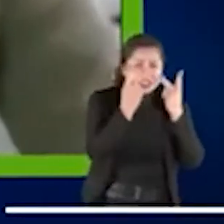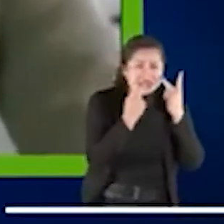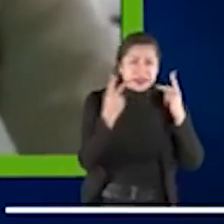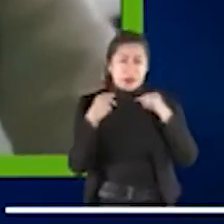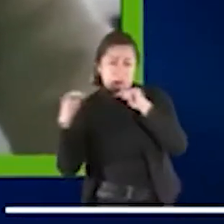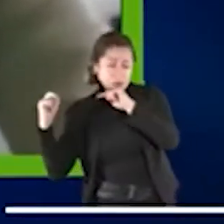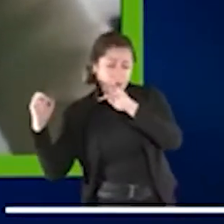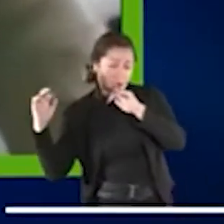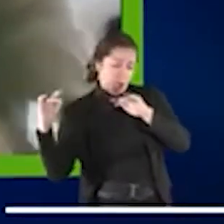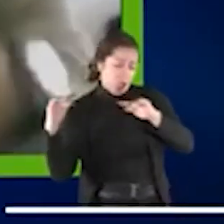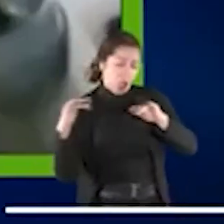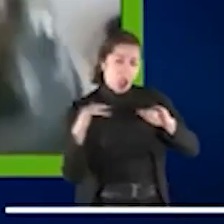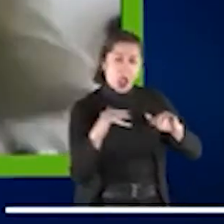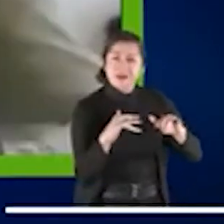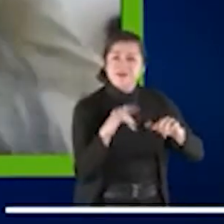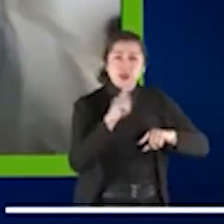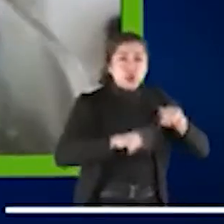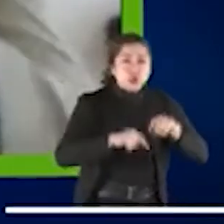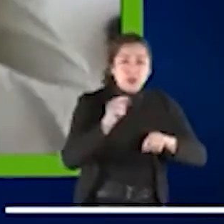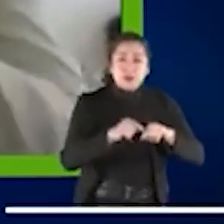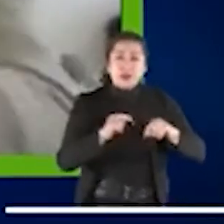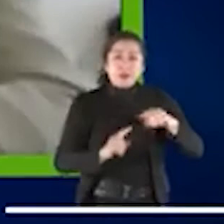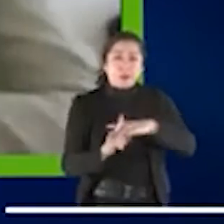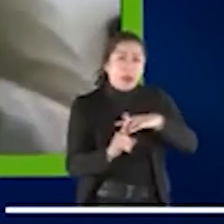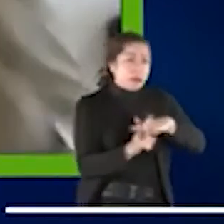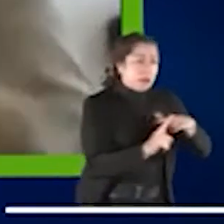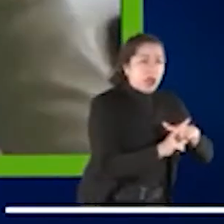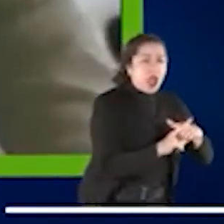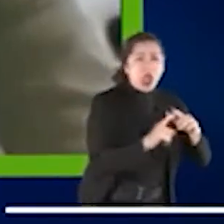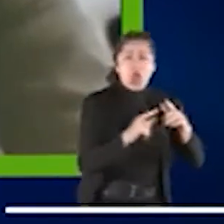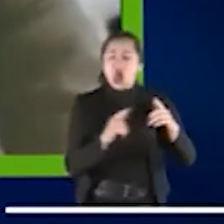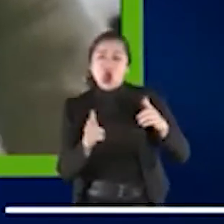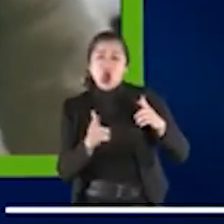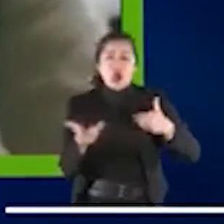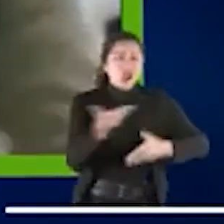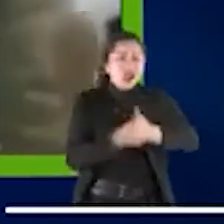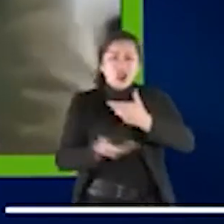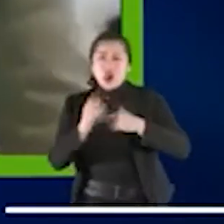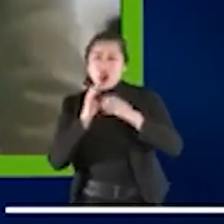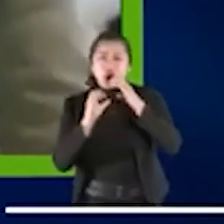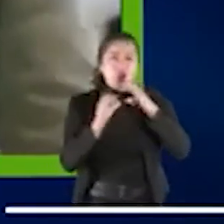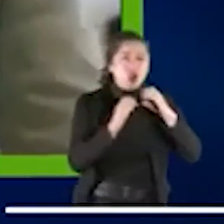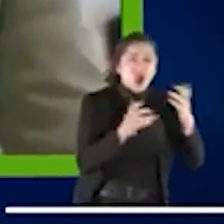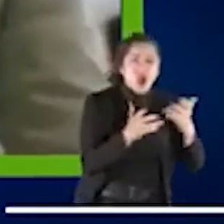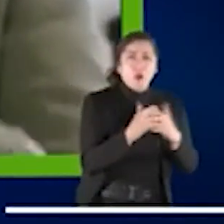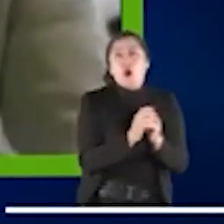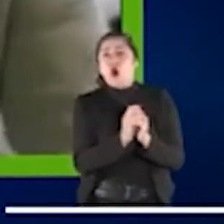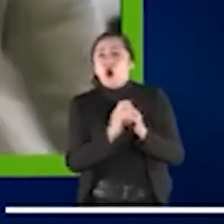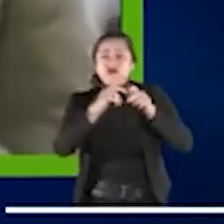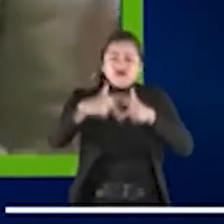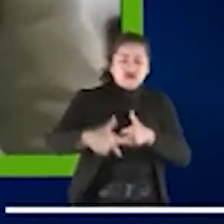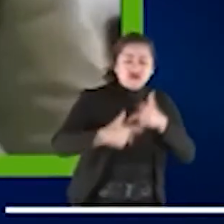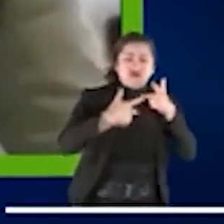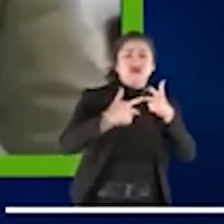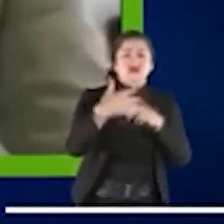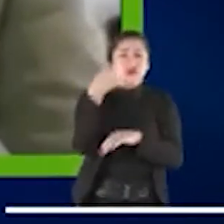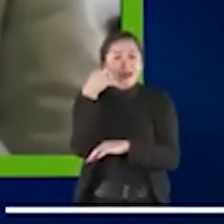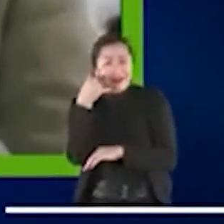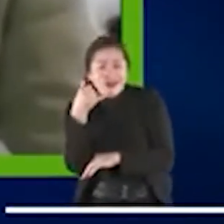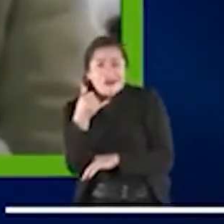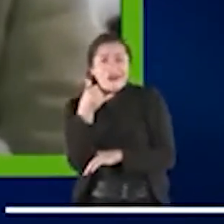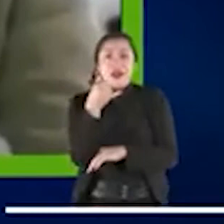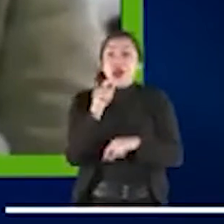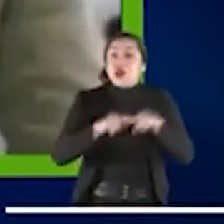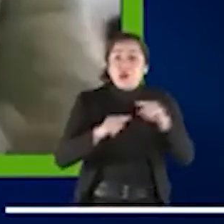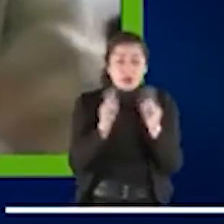que se hayan, por ejemplo, adquirido dispositivos móviles, iPads, tablets, etc., para realizar videollamadas, pues evidentemente no es lo mismo que el contacto